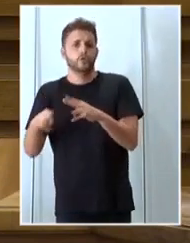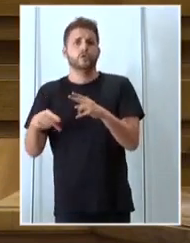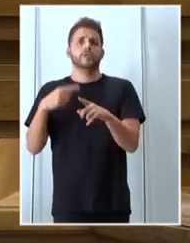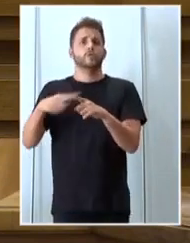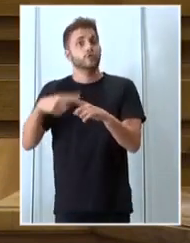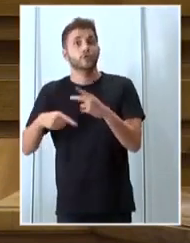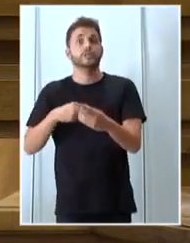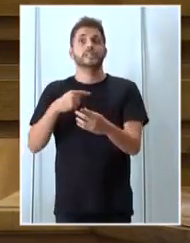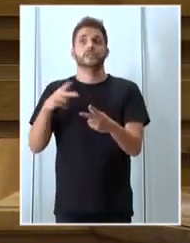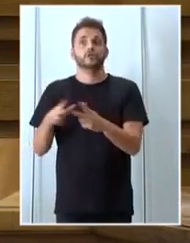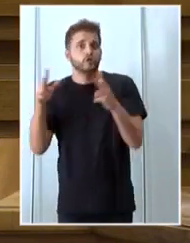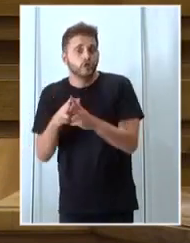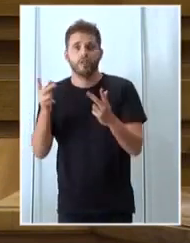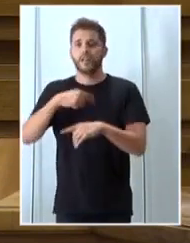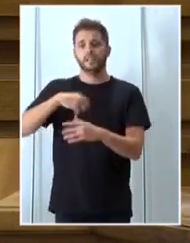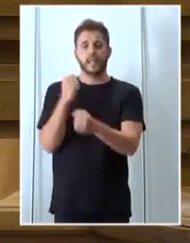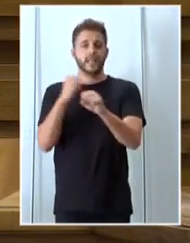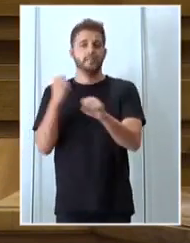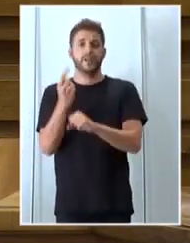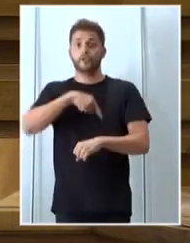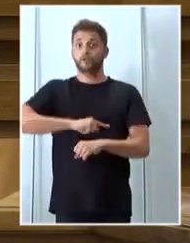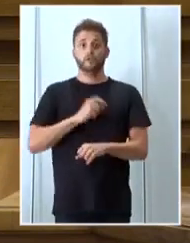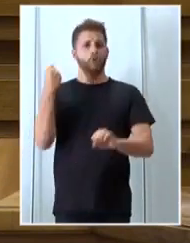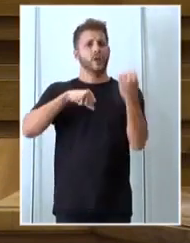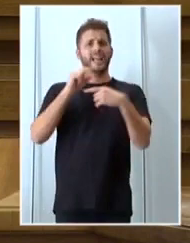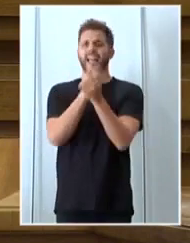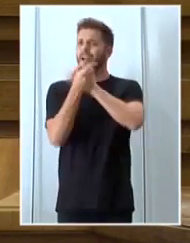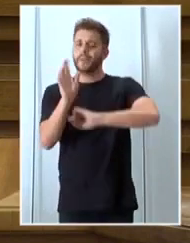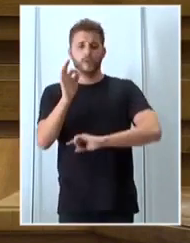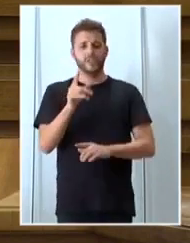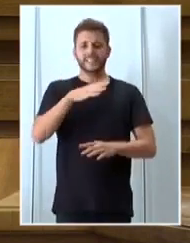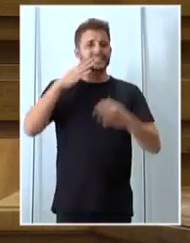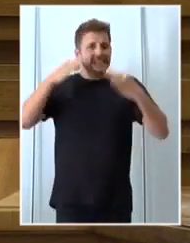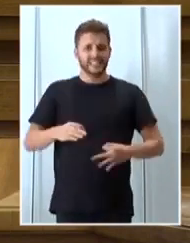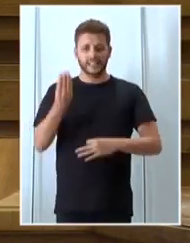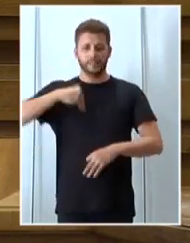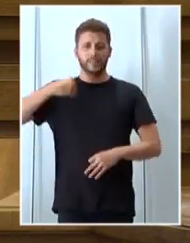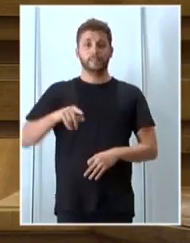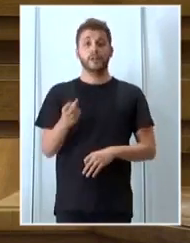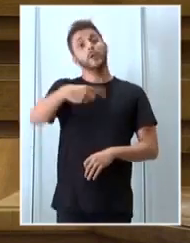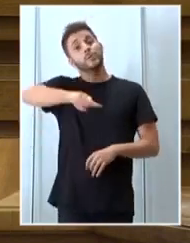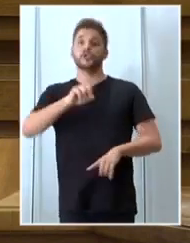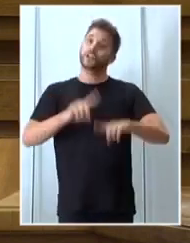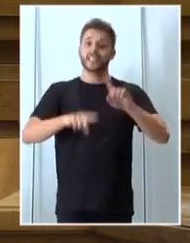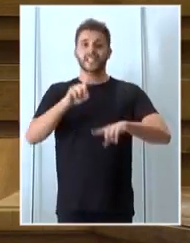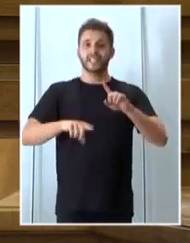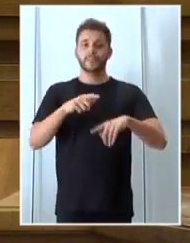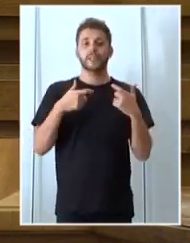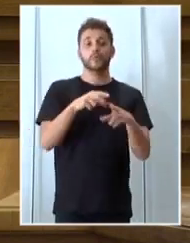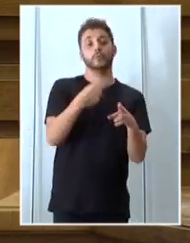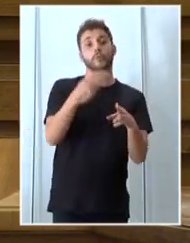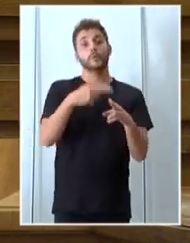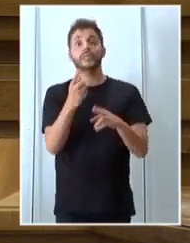Nosotros no hemos cambiado esa postura, siempre ha sido la nuestra y no nos hemos movido. Son ustedes quienes, dependiendo del reparto político, deciden